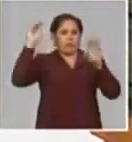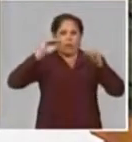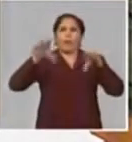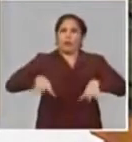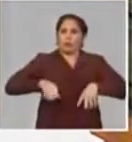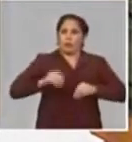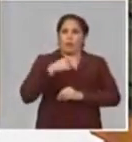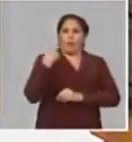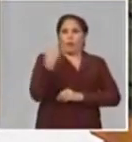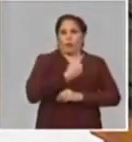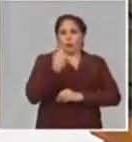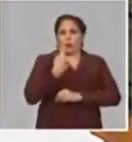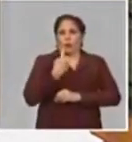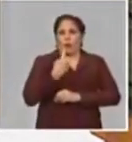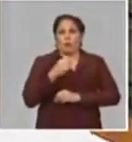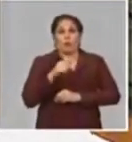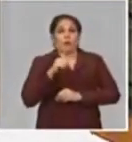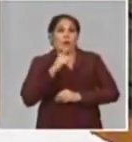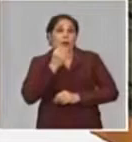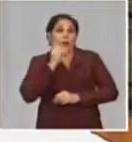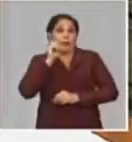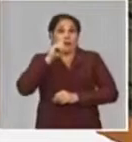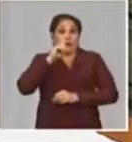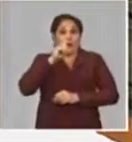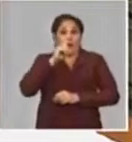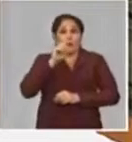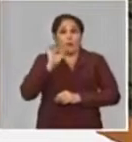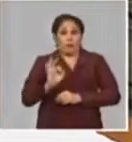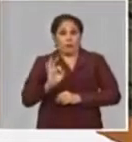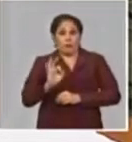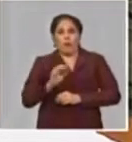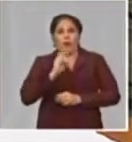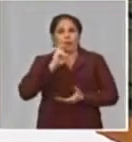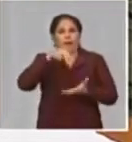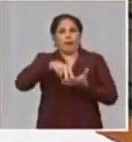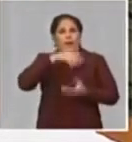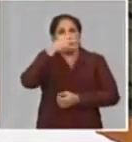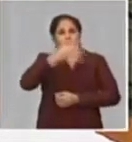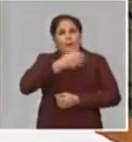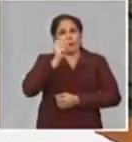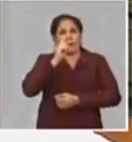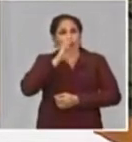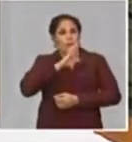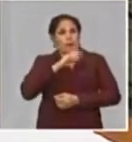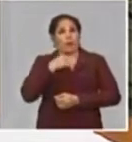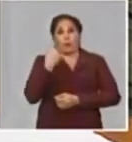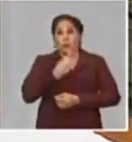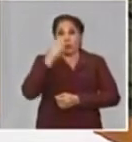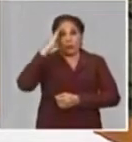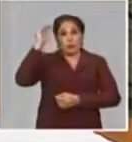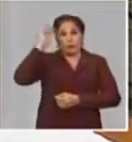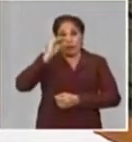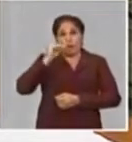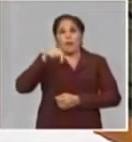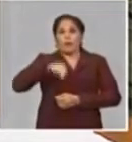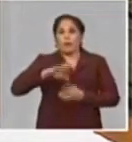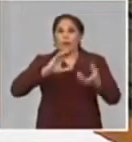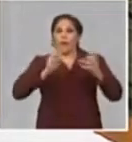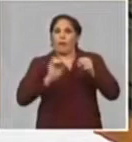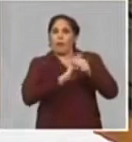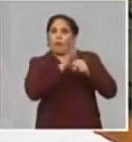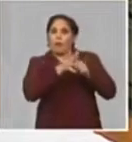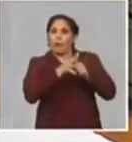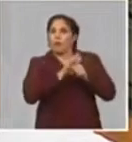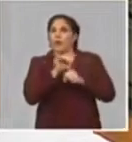como país. Y cierre es donde comencé. Sí, nosotros destacamos también en este ejercicio la